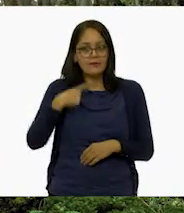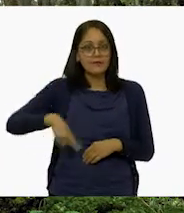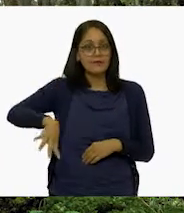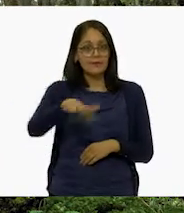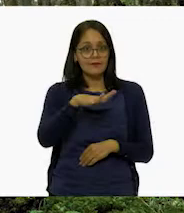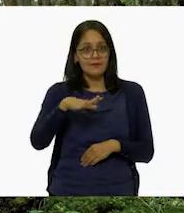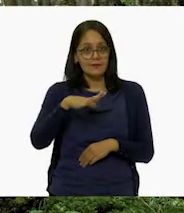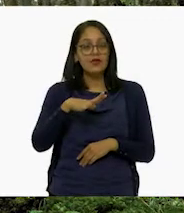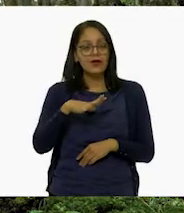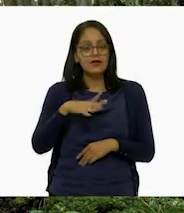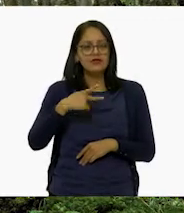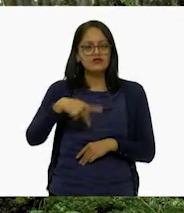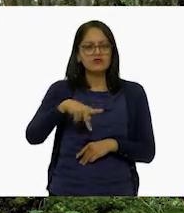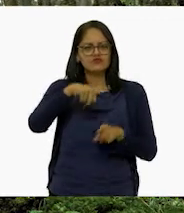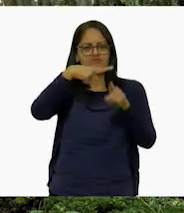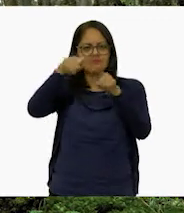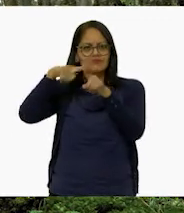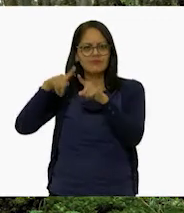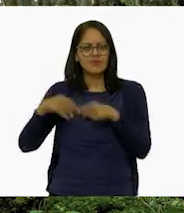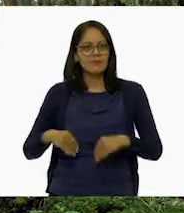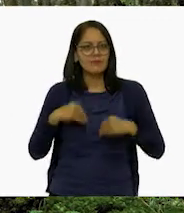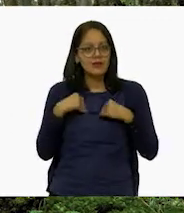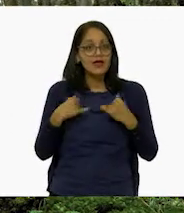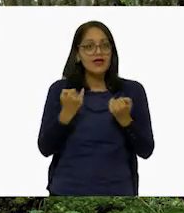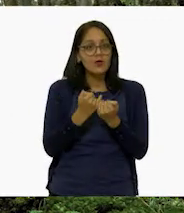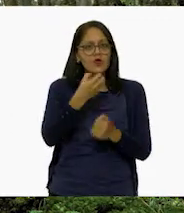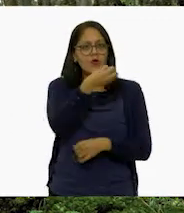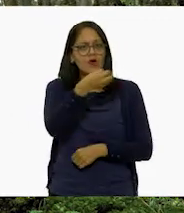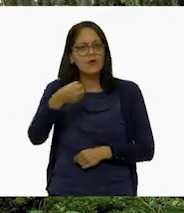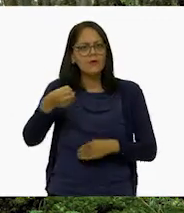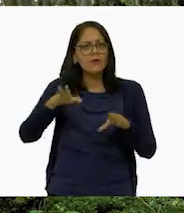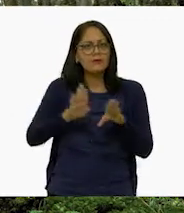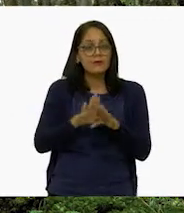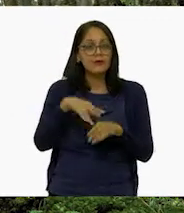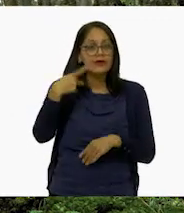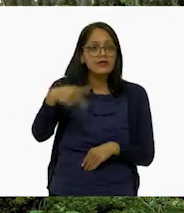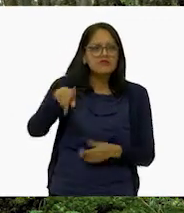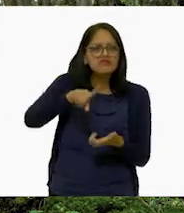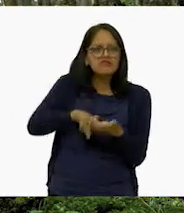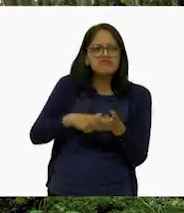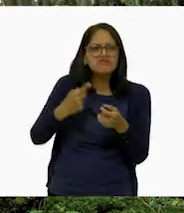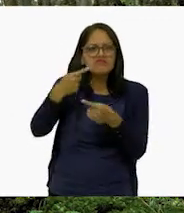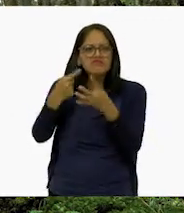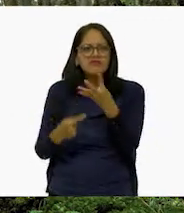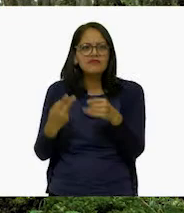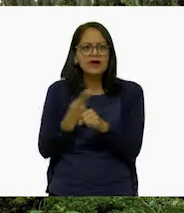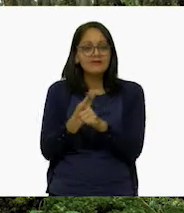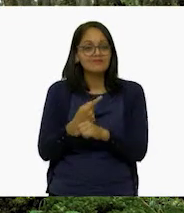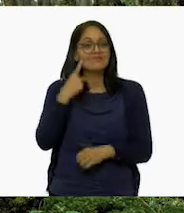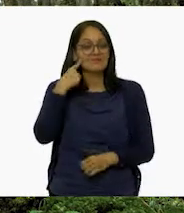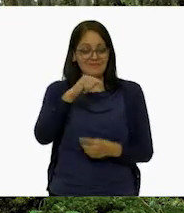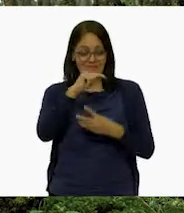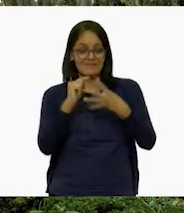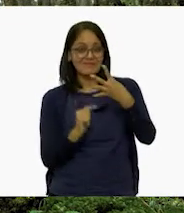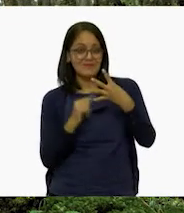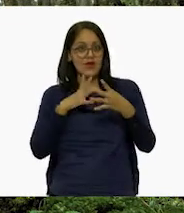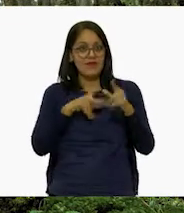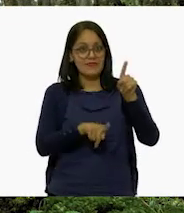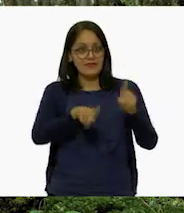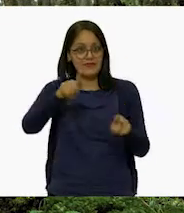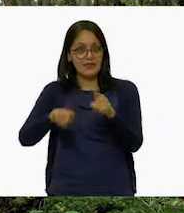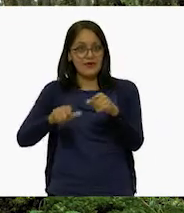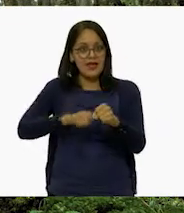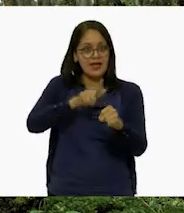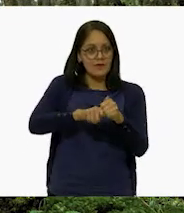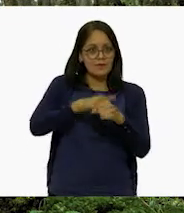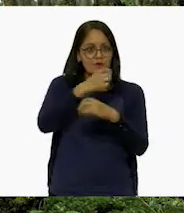y su diversidad, cómo es su organización y su dinámica. ¿Y esas relaciones y la diversidad que